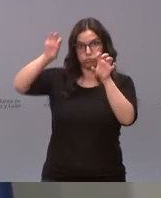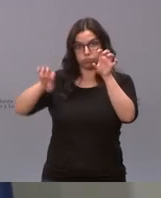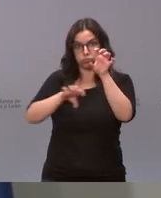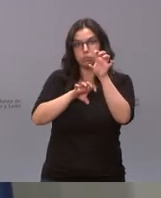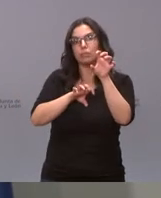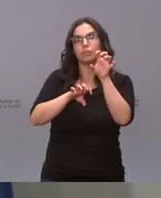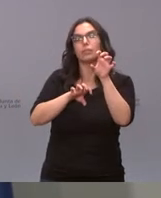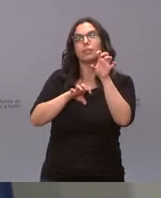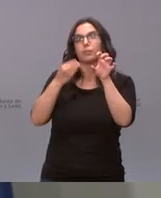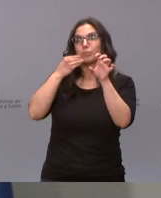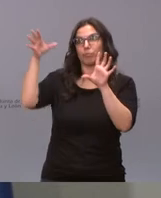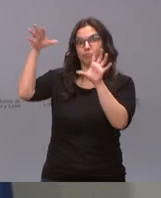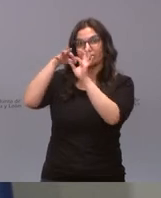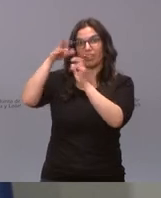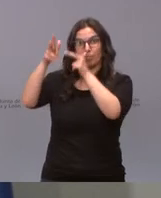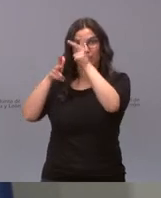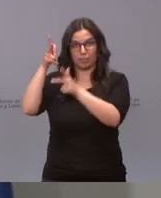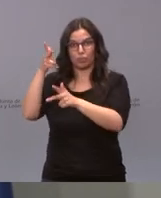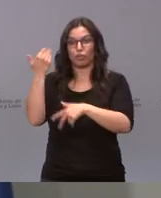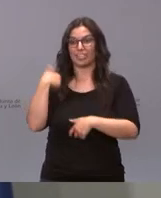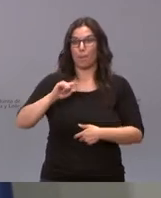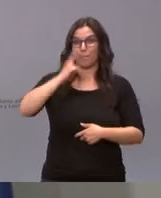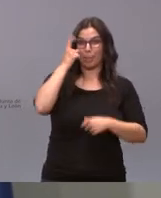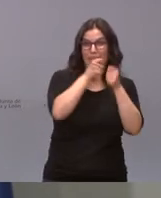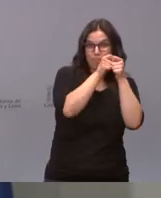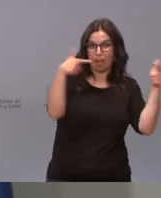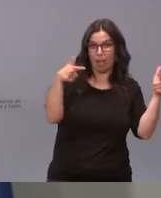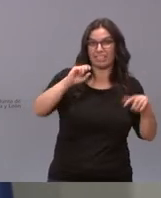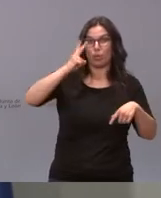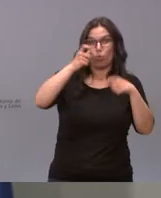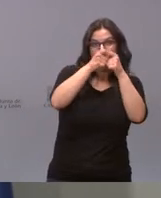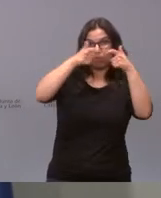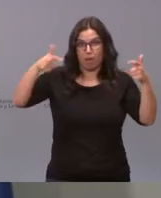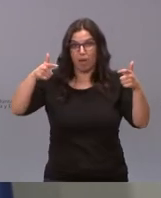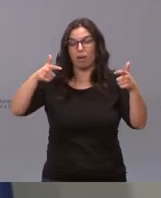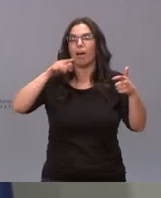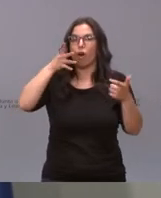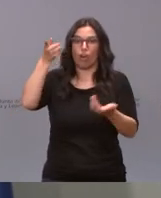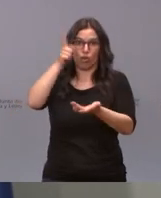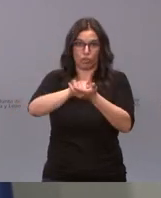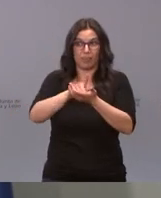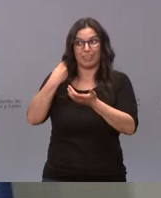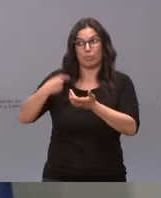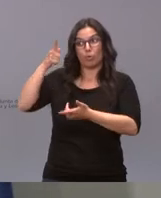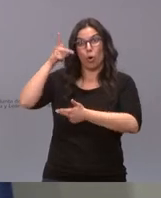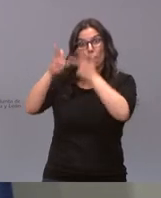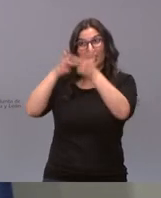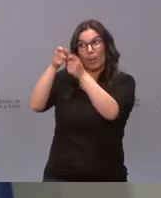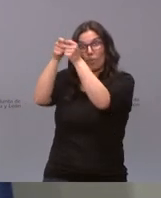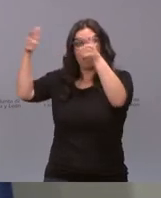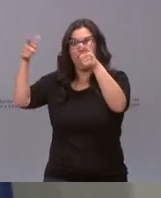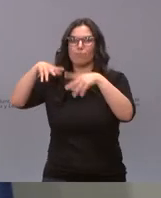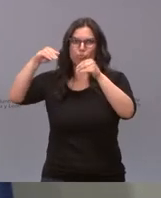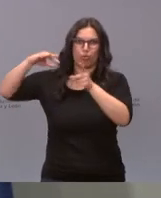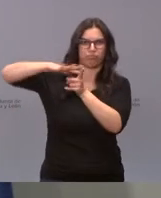con el País Vasco nos pasó en la primera ola nos pasa en la segunda nos pasa ahora exactamente lo mismo